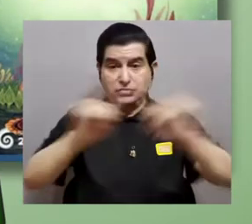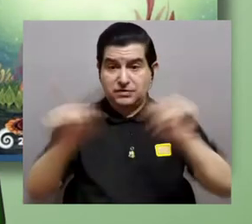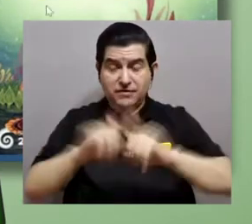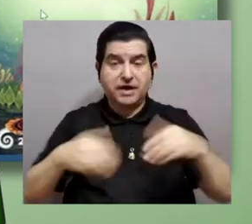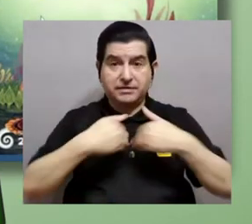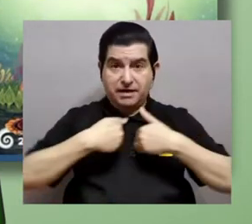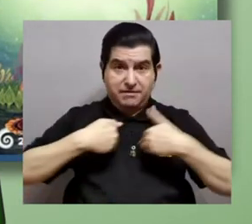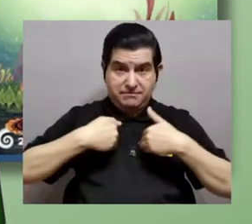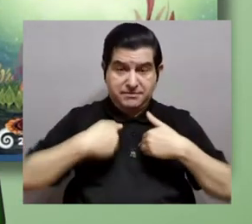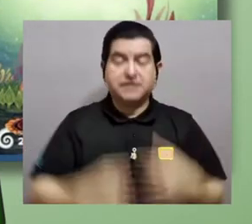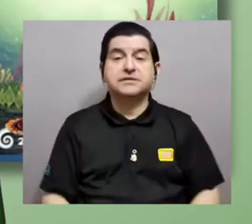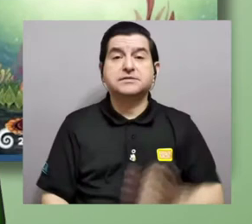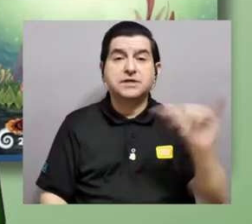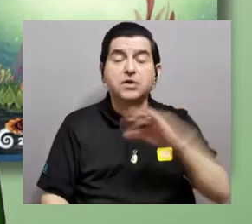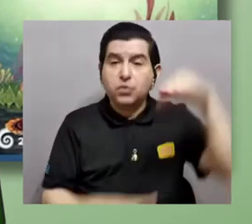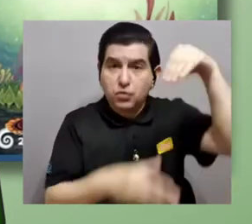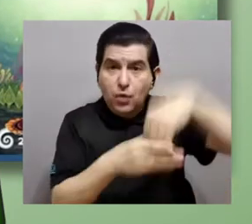bonita,